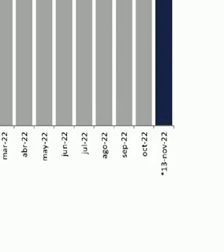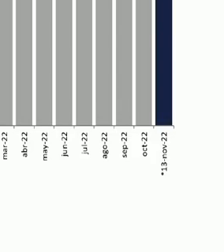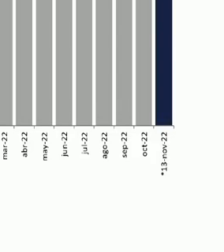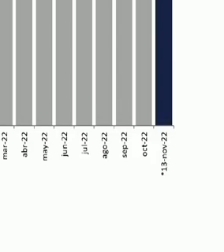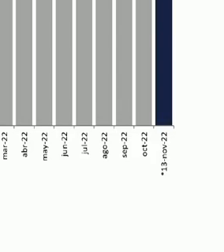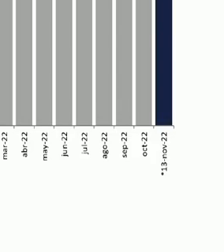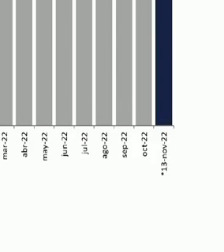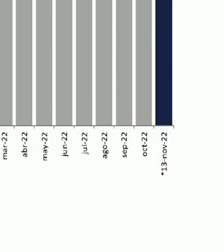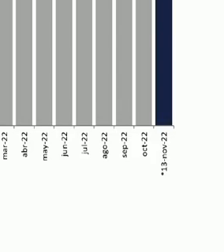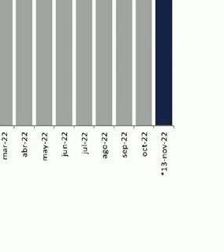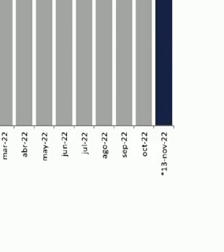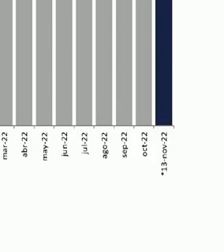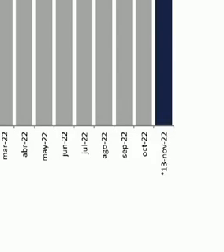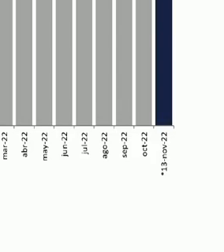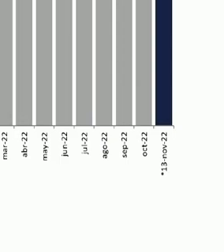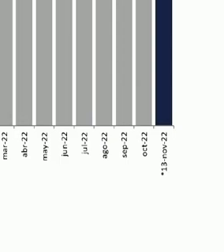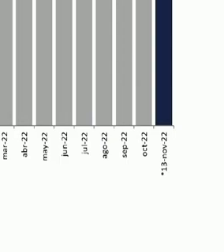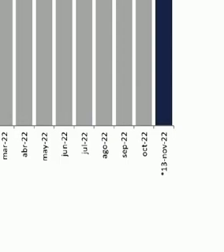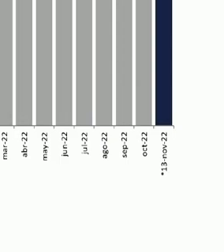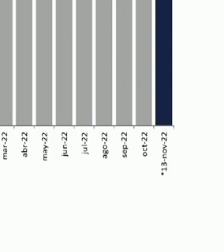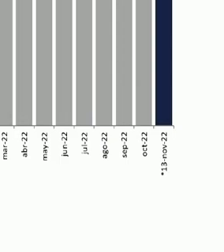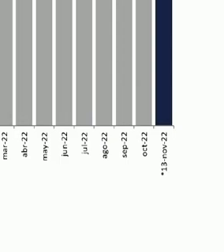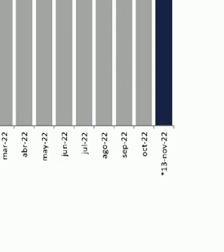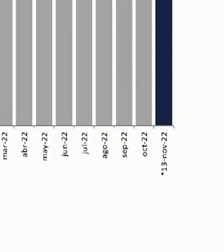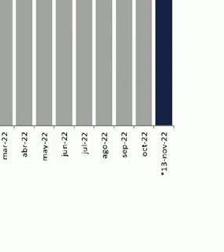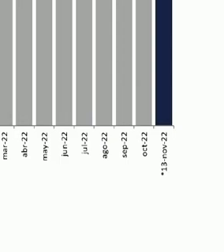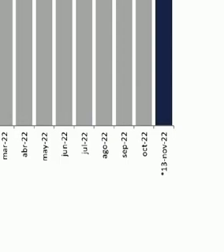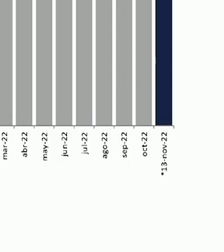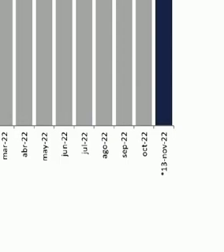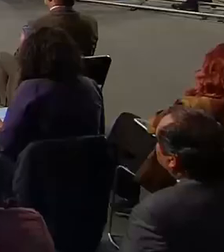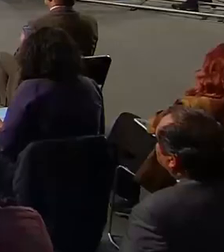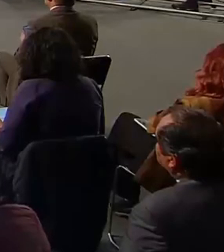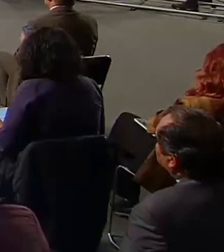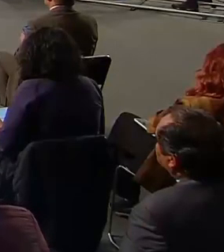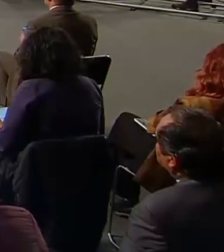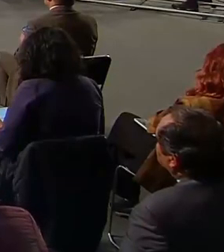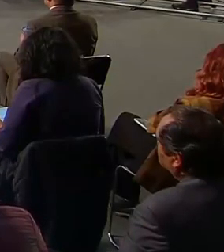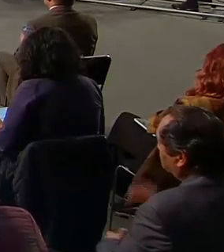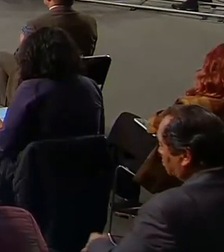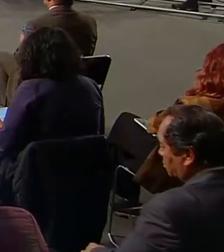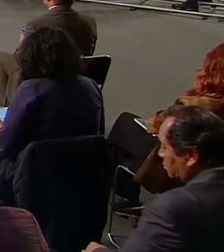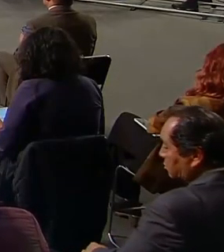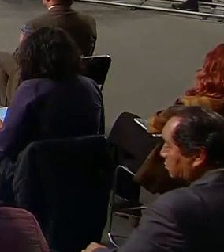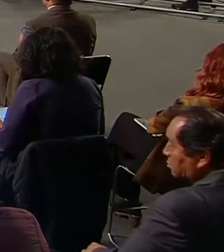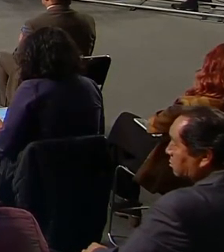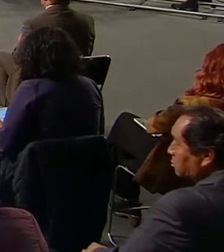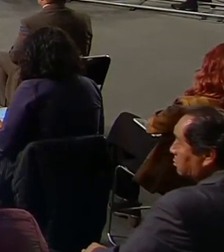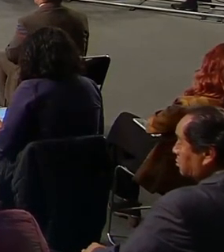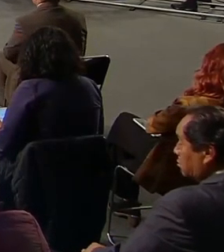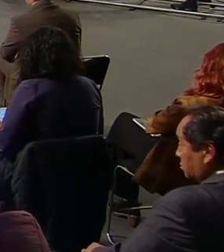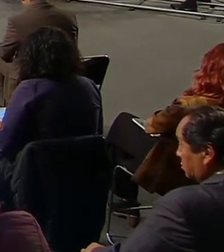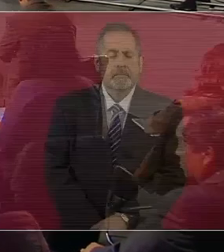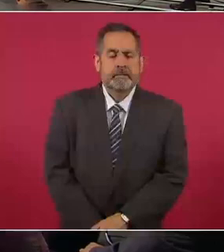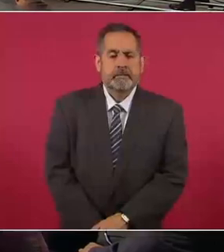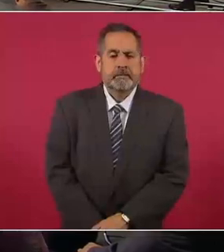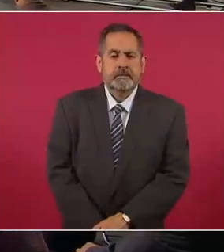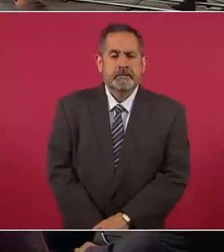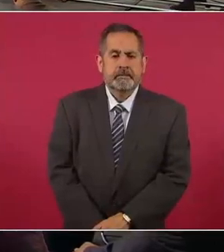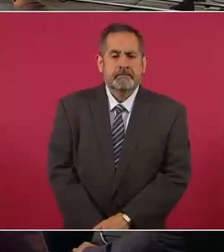de empleos en el país. por lo de la recaudación.